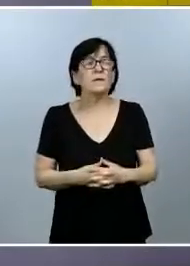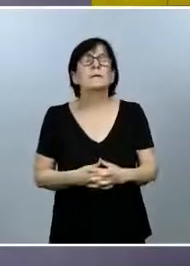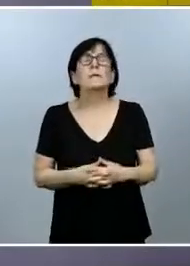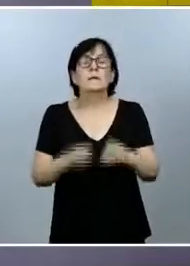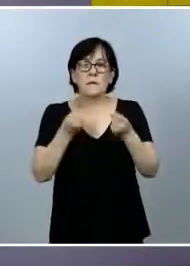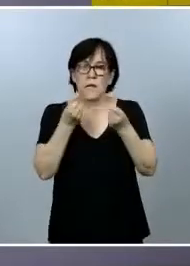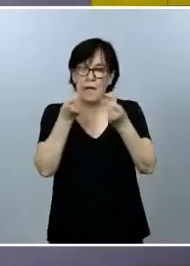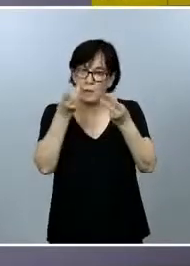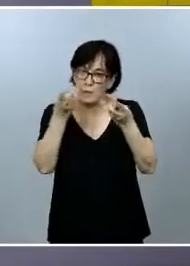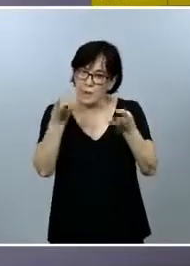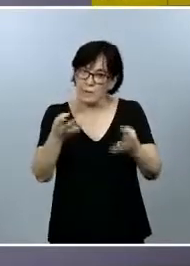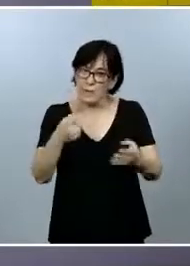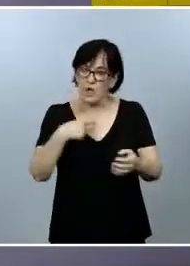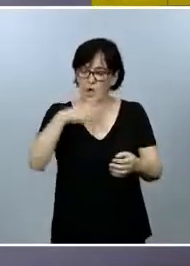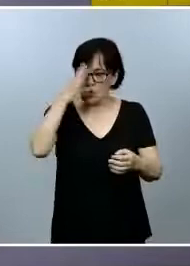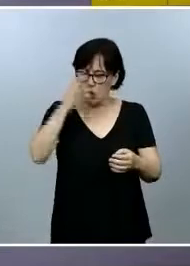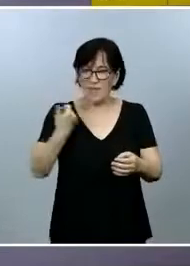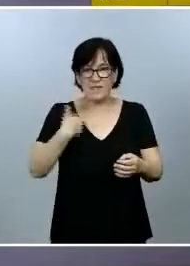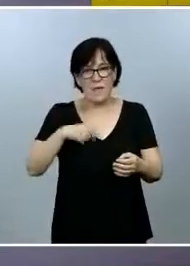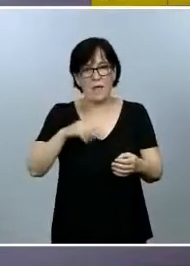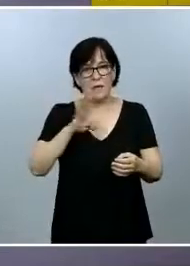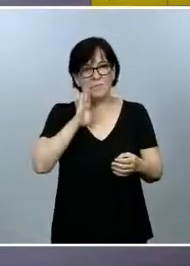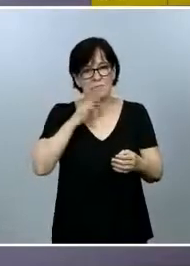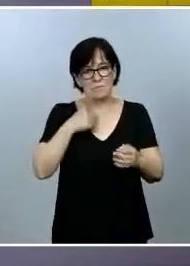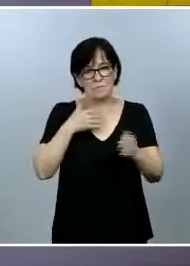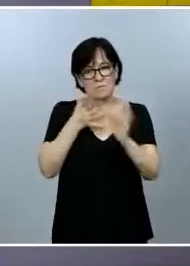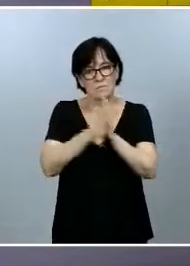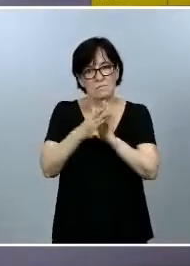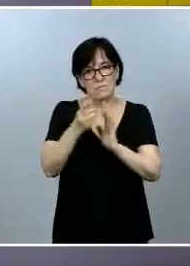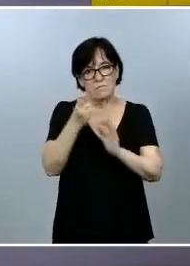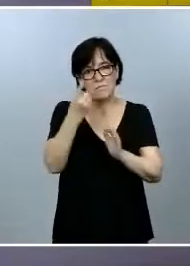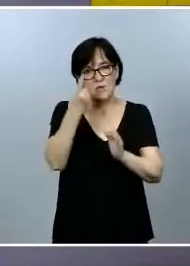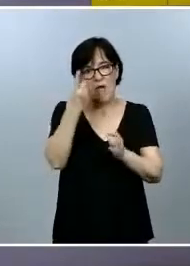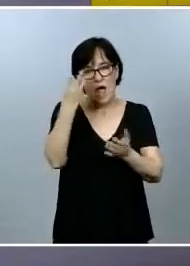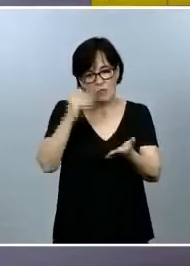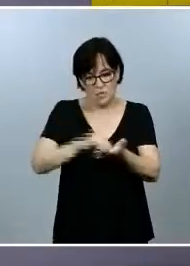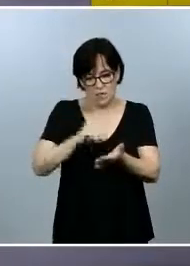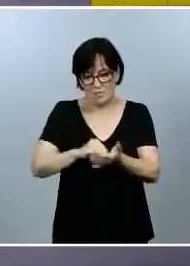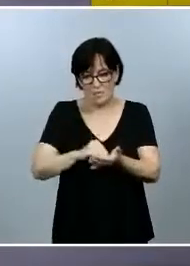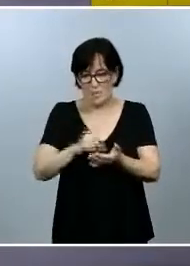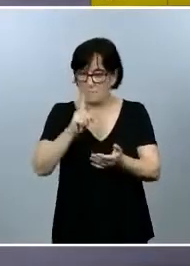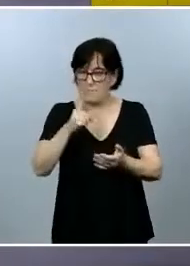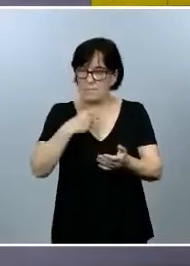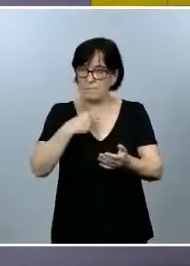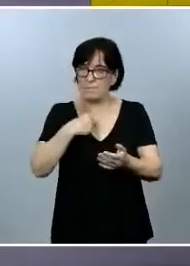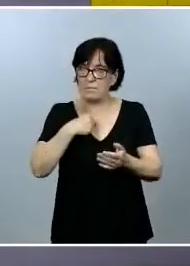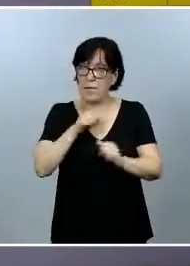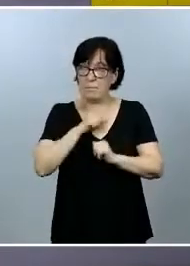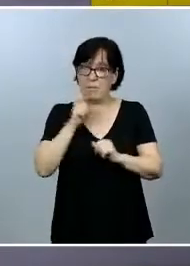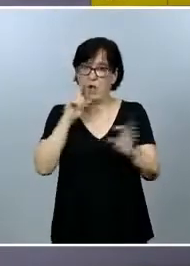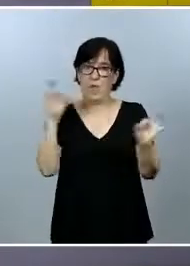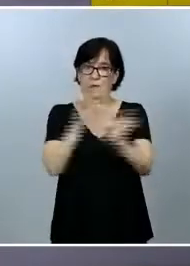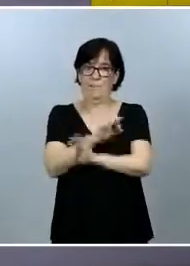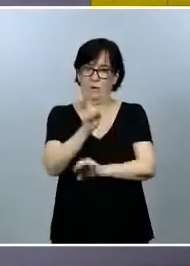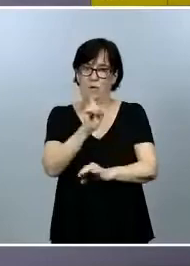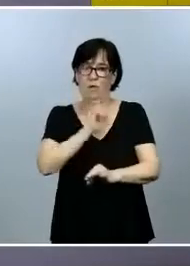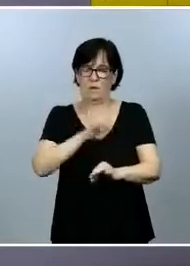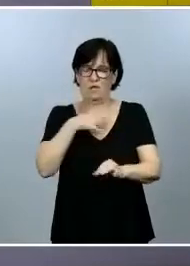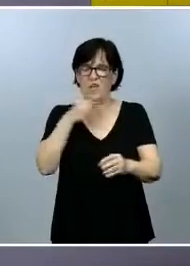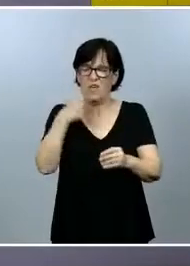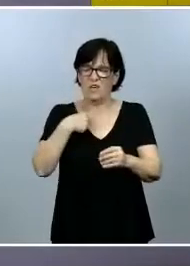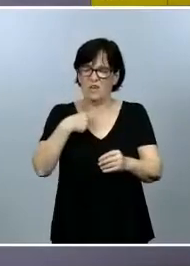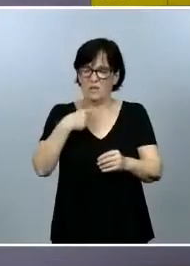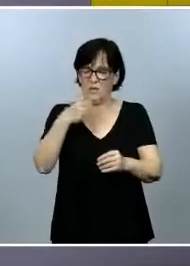total, yo creo que lo hemos comentado ya en alguna ocasión, espero no equivocarme, porque yo quiero recordar que sí que lo hemos hecho,